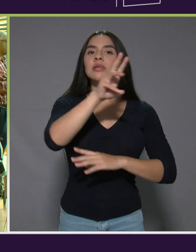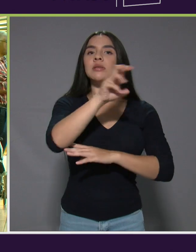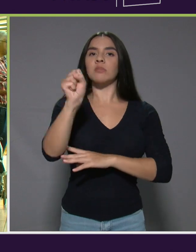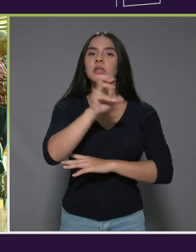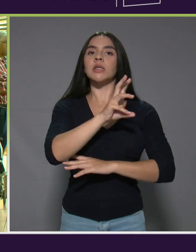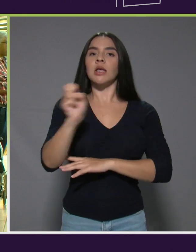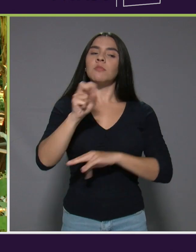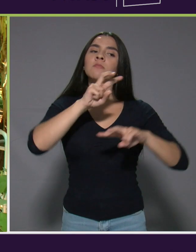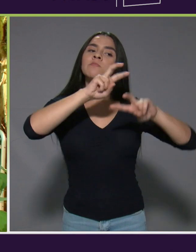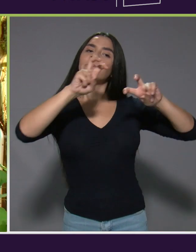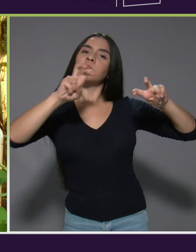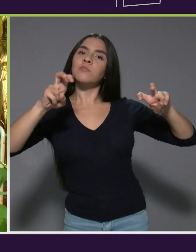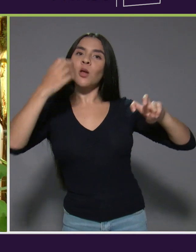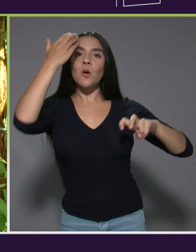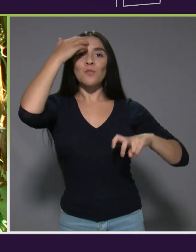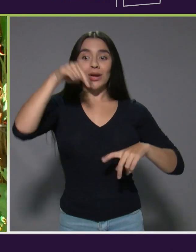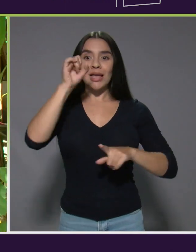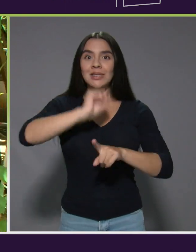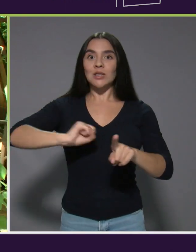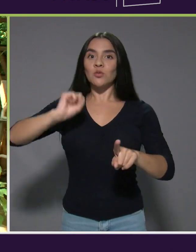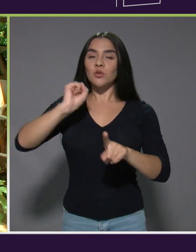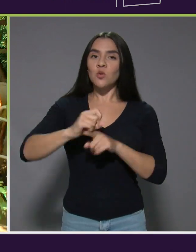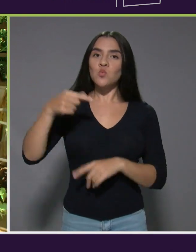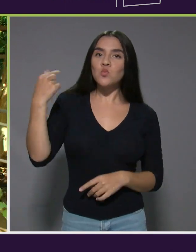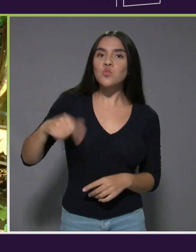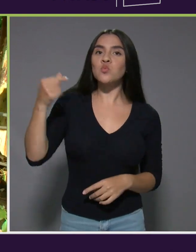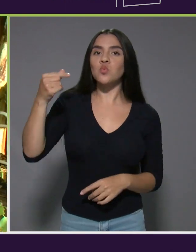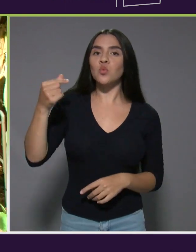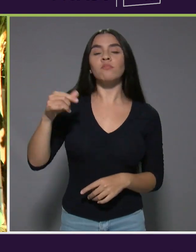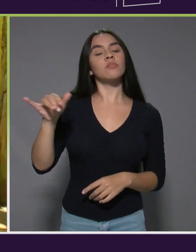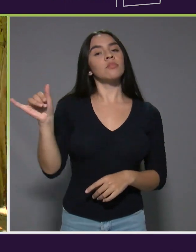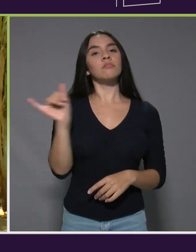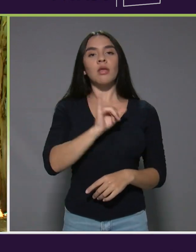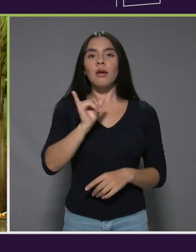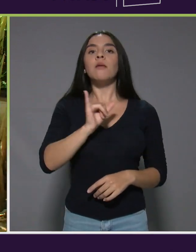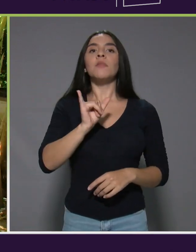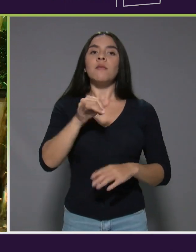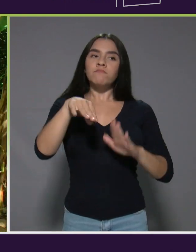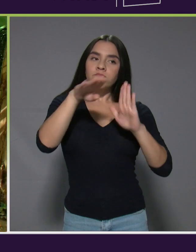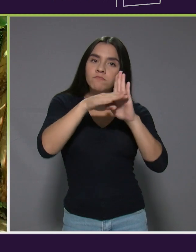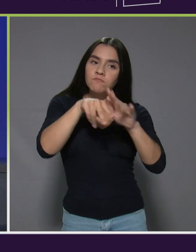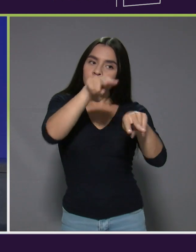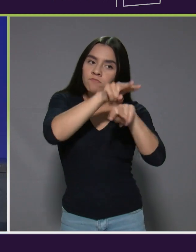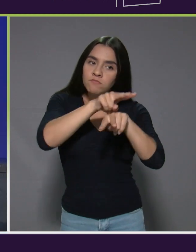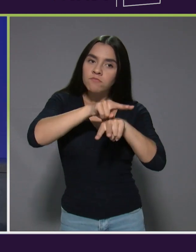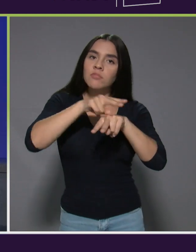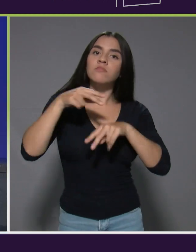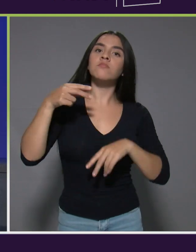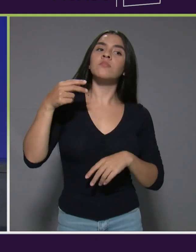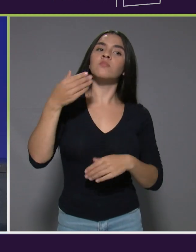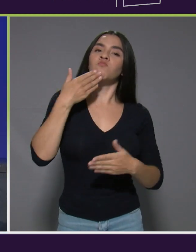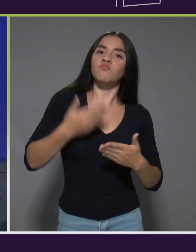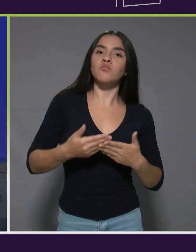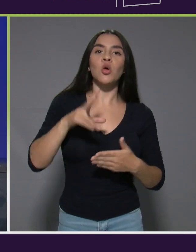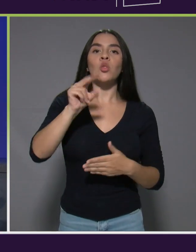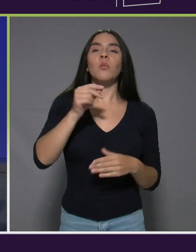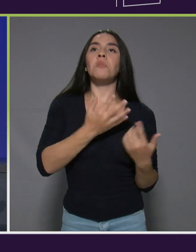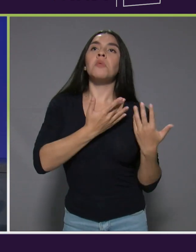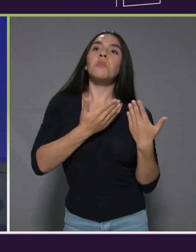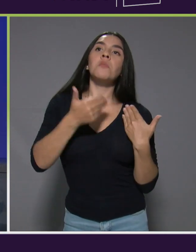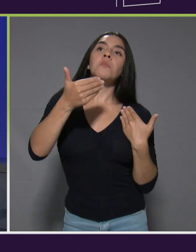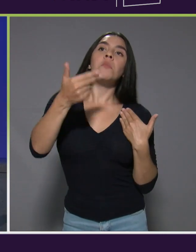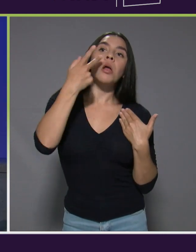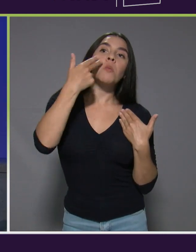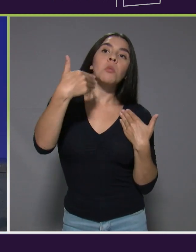antifatuaciones extremas, también medidas extremas. No estamos como para esperar mucho, ya